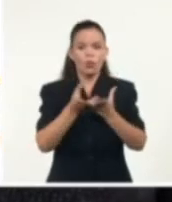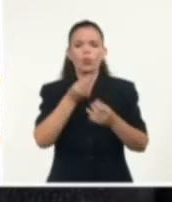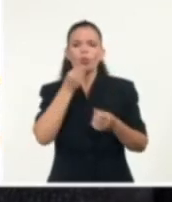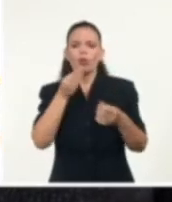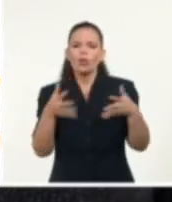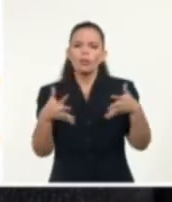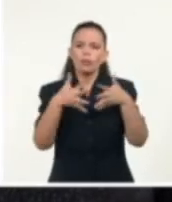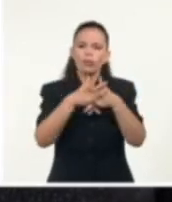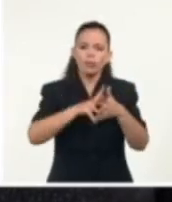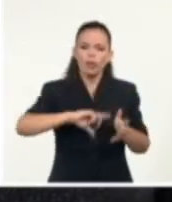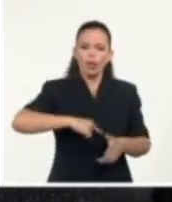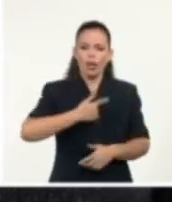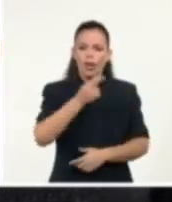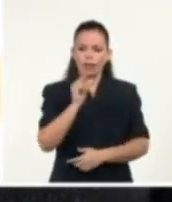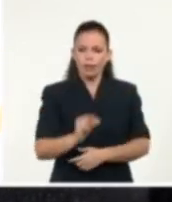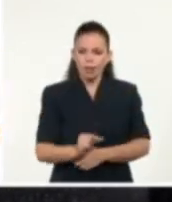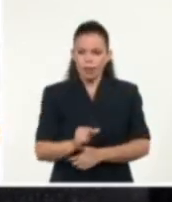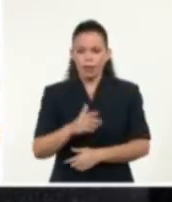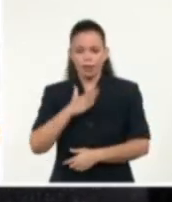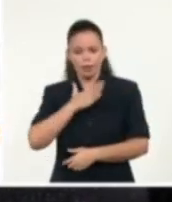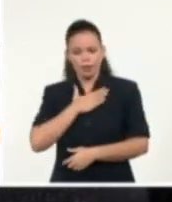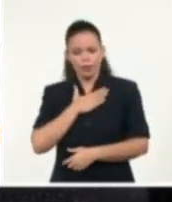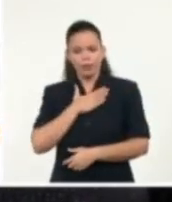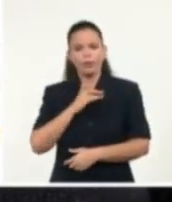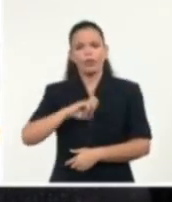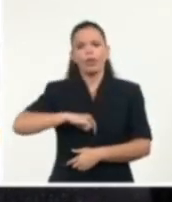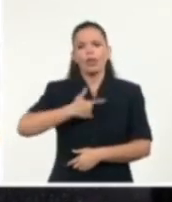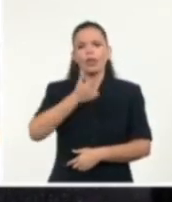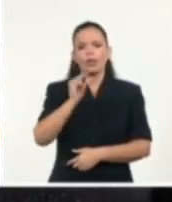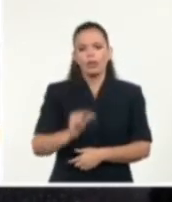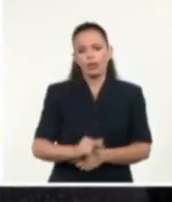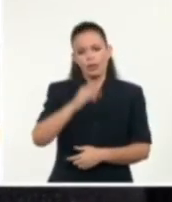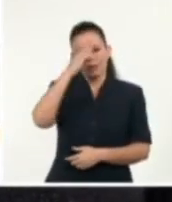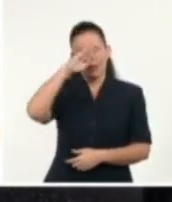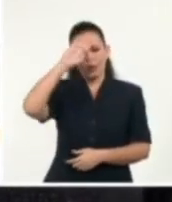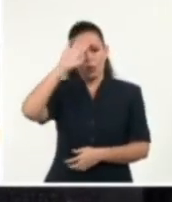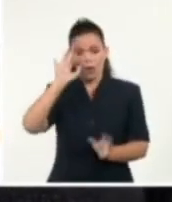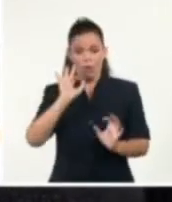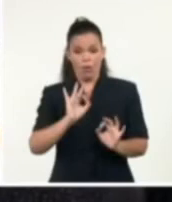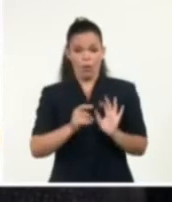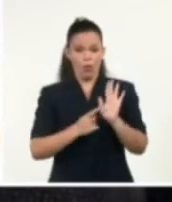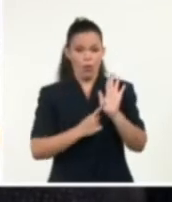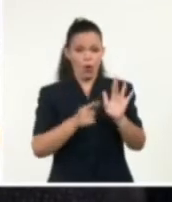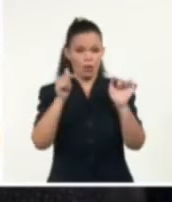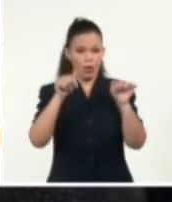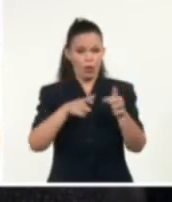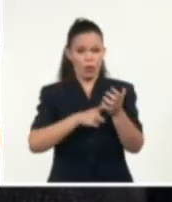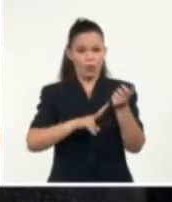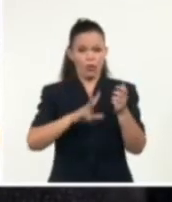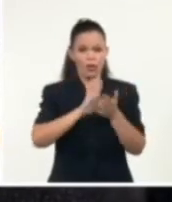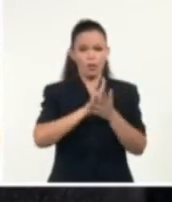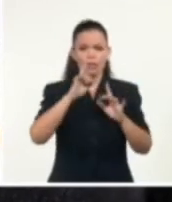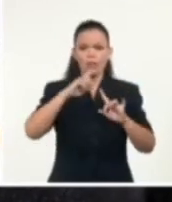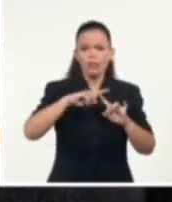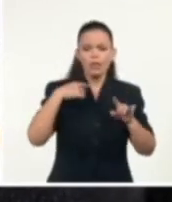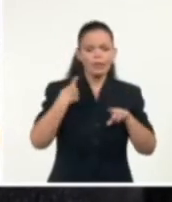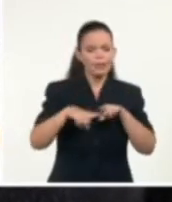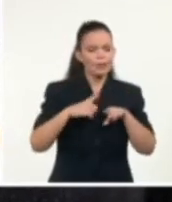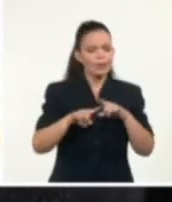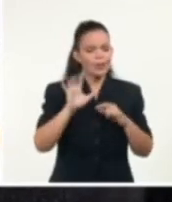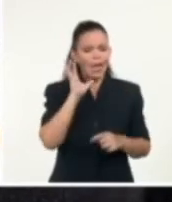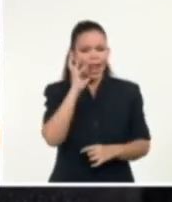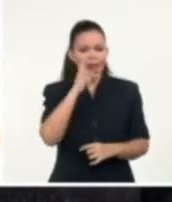belgas y artistas cubanos. Se mezclan y como han visto hoy en Matanzas, hacen cosas muy lindísimas.